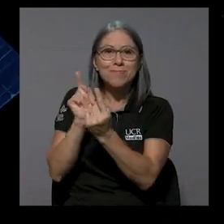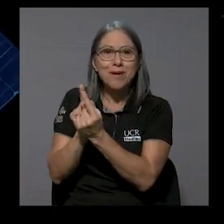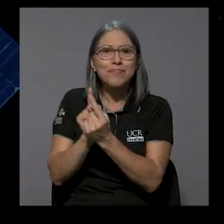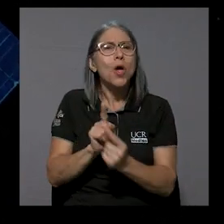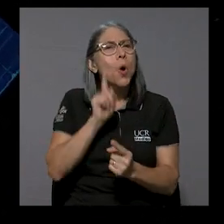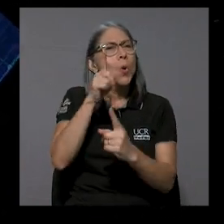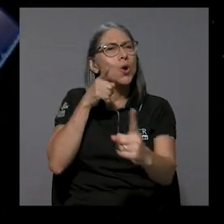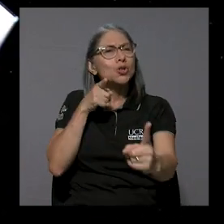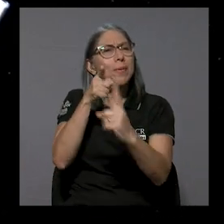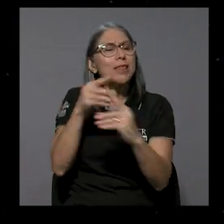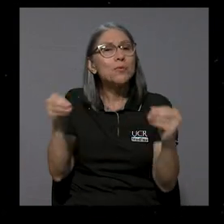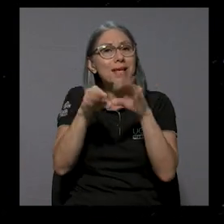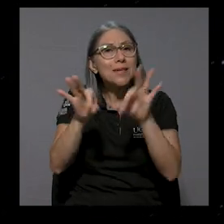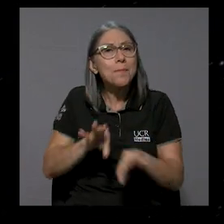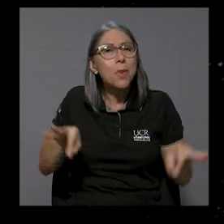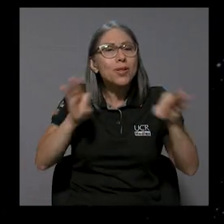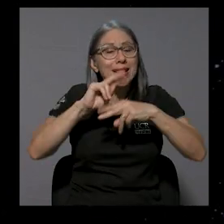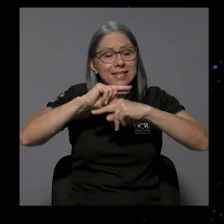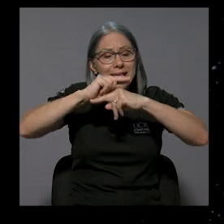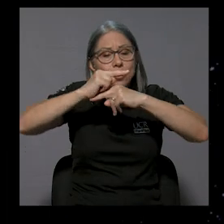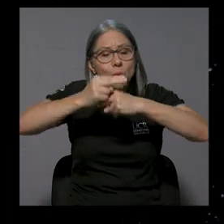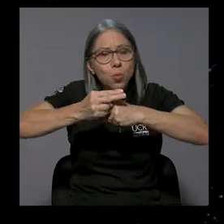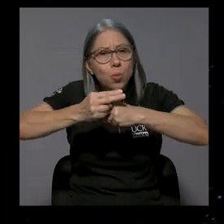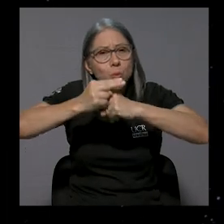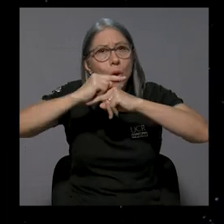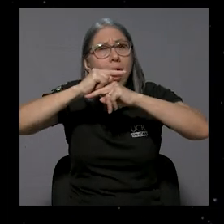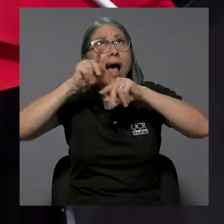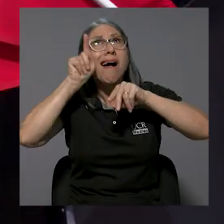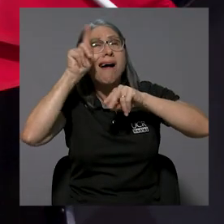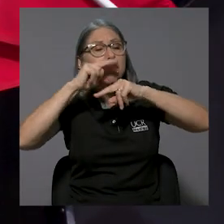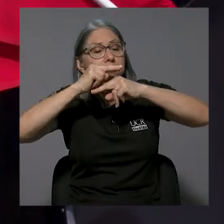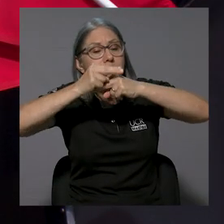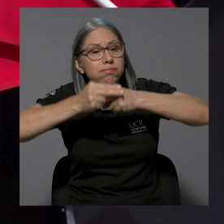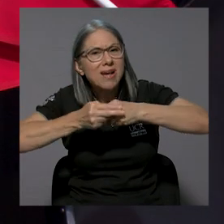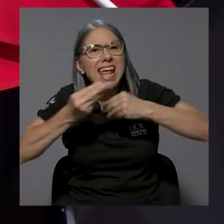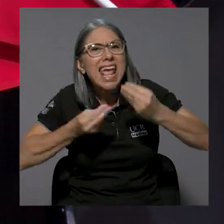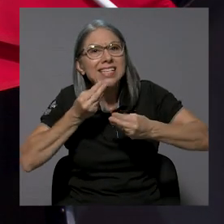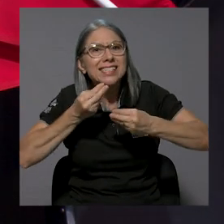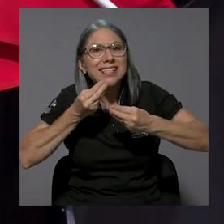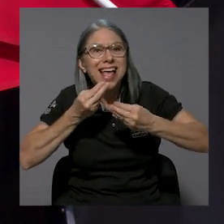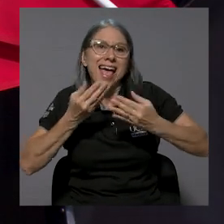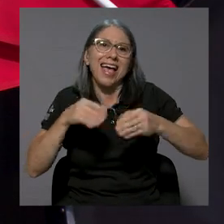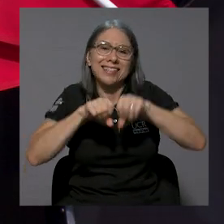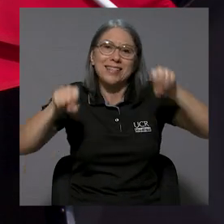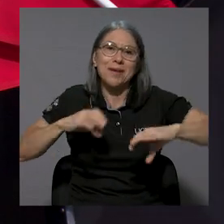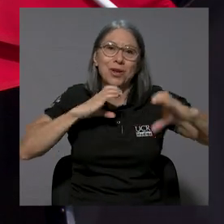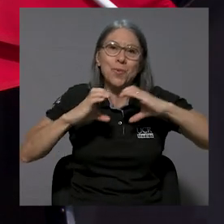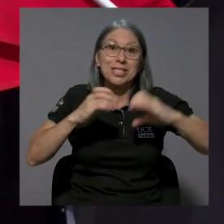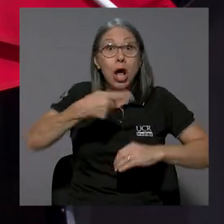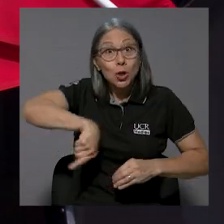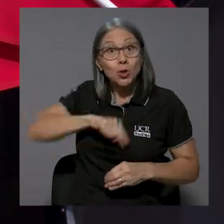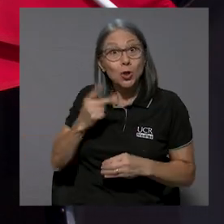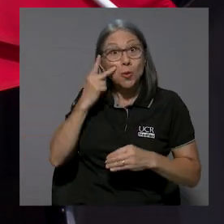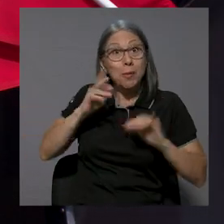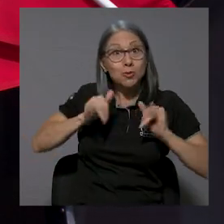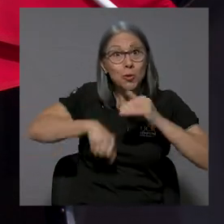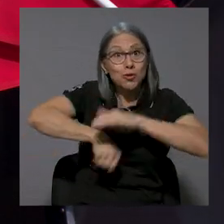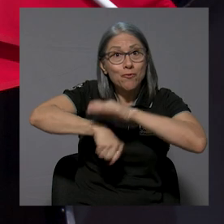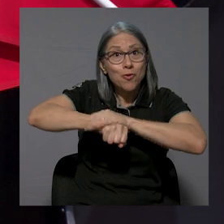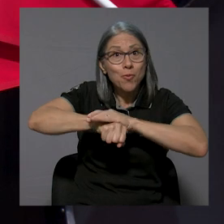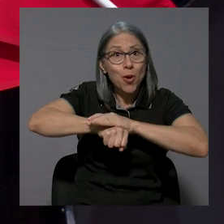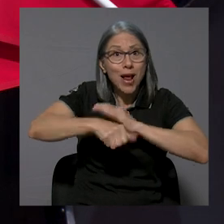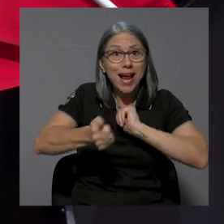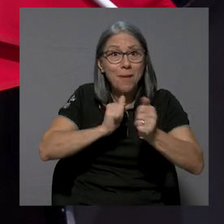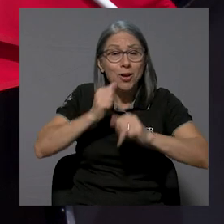los satélites es el de telecomunicaciones, entonces cuando a nosotros nos gusta ver partidos de fútbol o el mundial o así, estamos